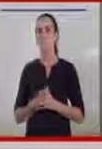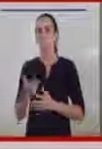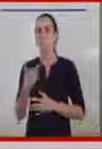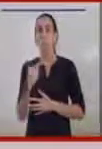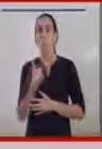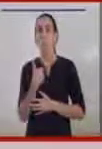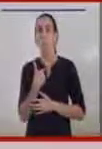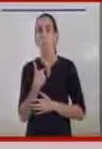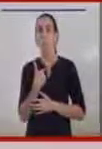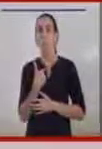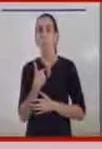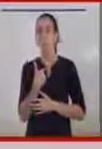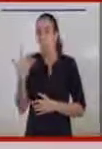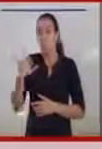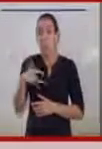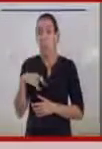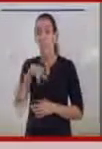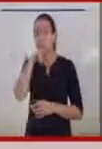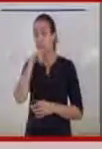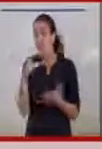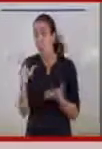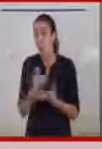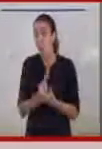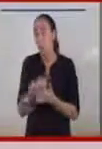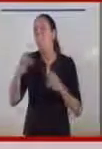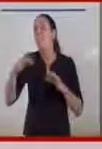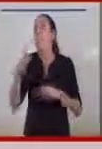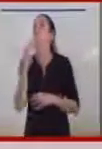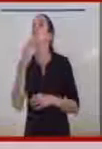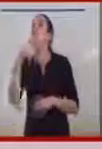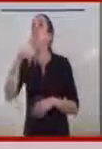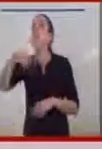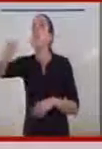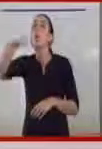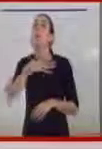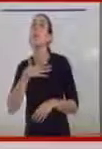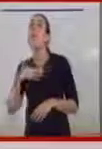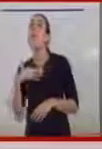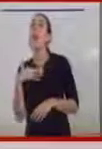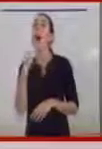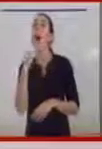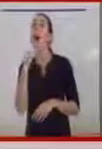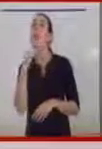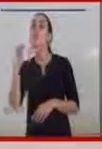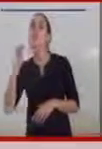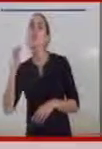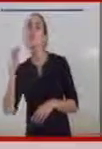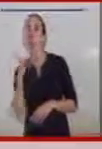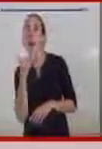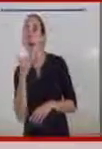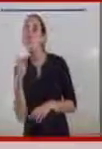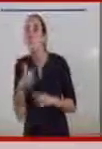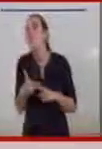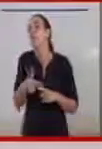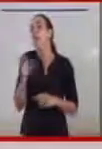Yo ya lo he dicho todo, simplemente si hay alguien, pues, que quiere preguntarme después alguna cosa